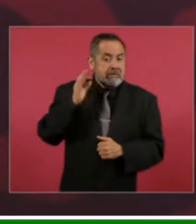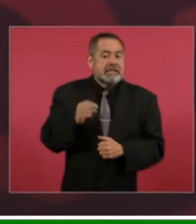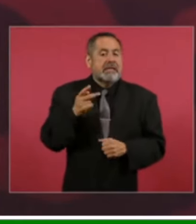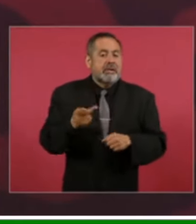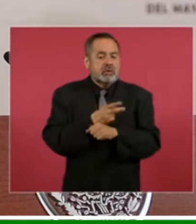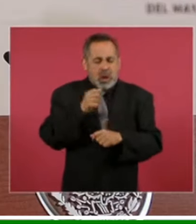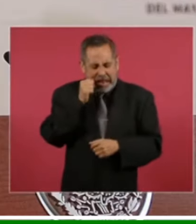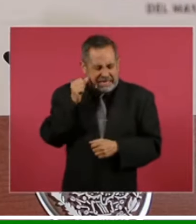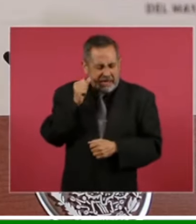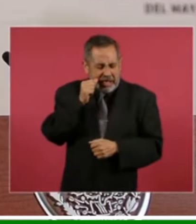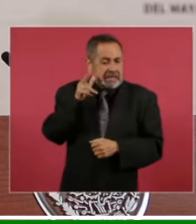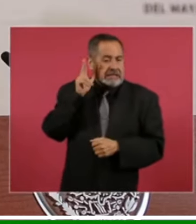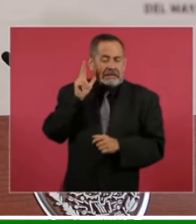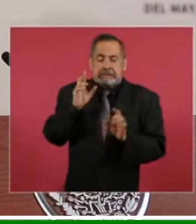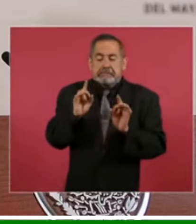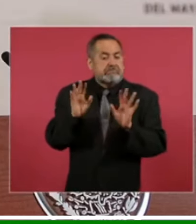Ayer o antier,